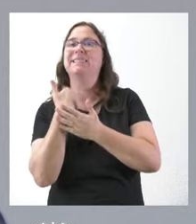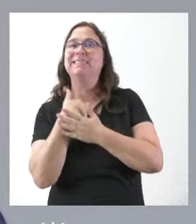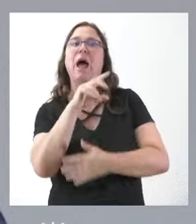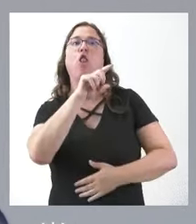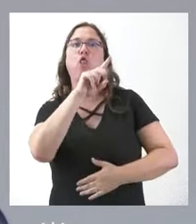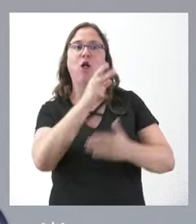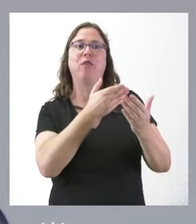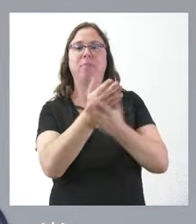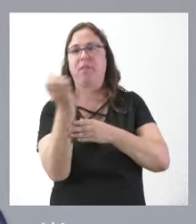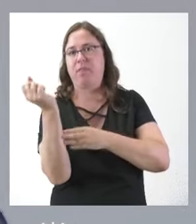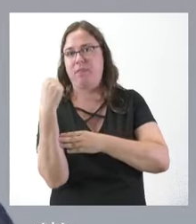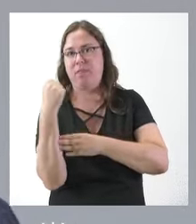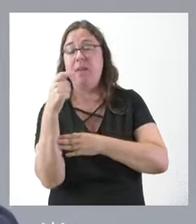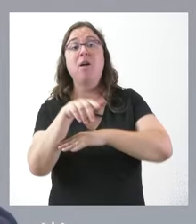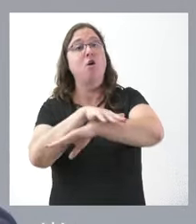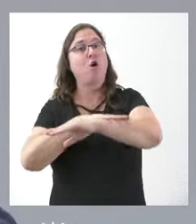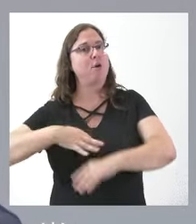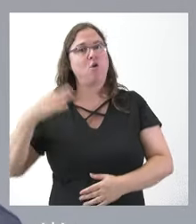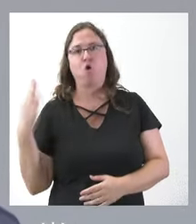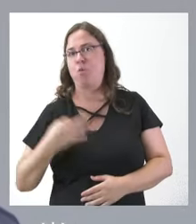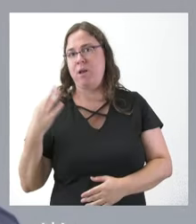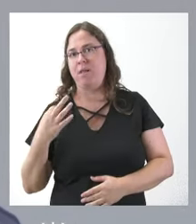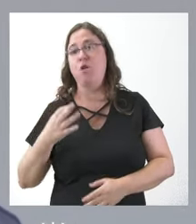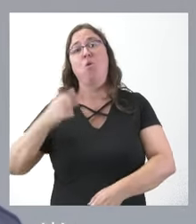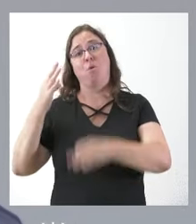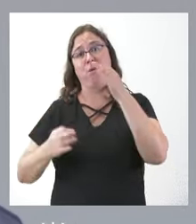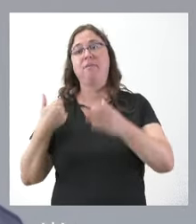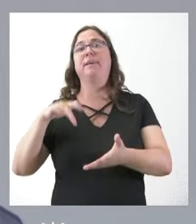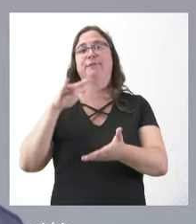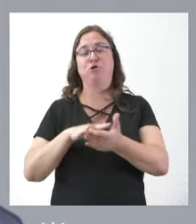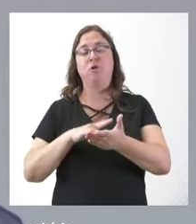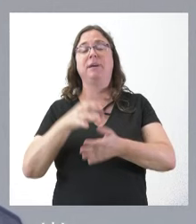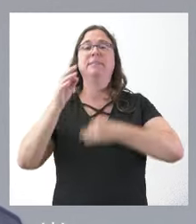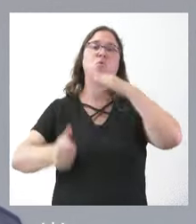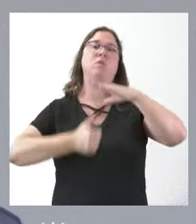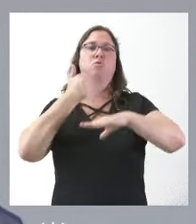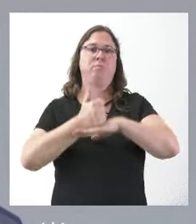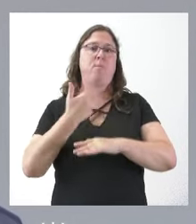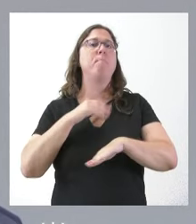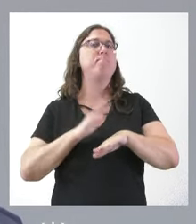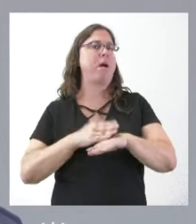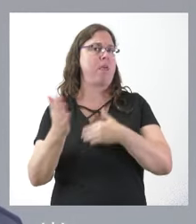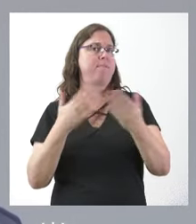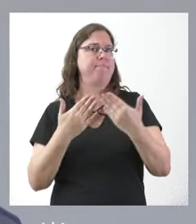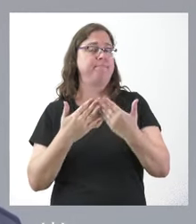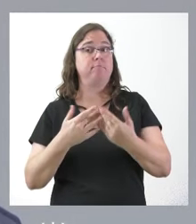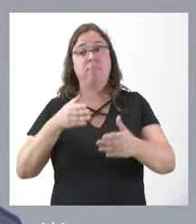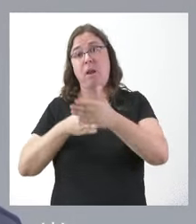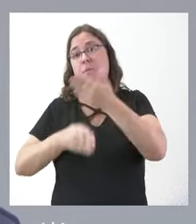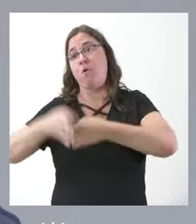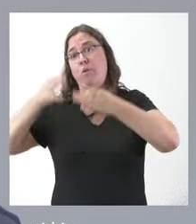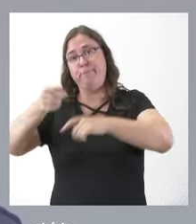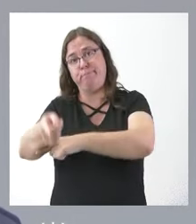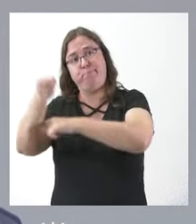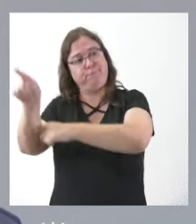doce y que obliga a este Gobierno a acudir a la vía judicial, como ya hemos hecho al Tribunal Supremo, para que judicialmente se obligue